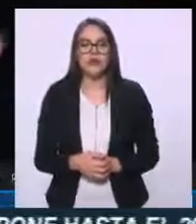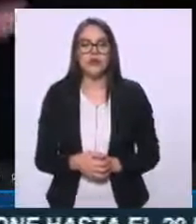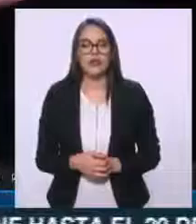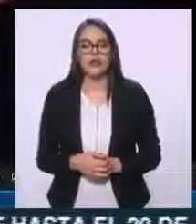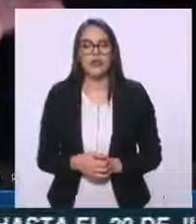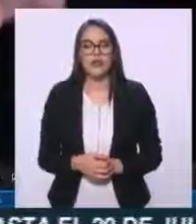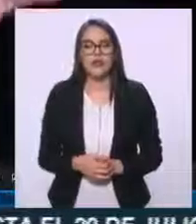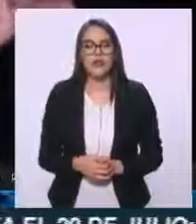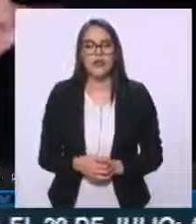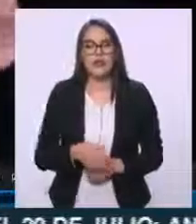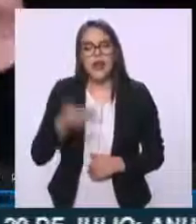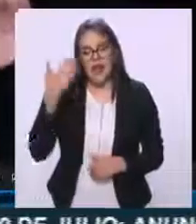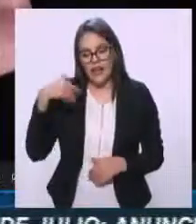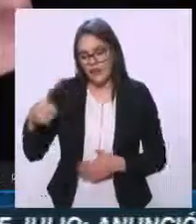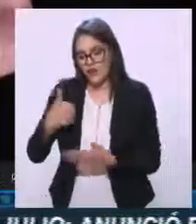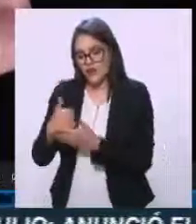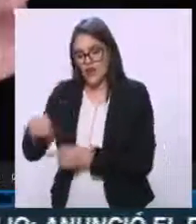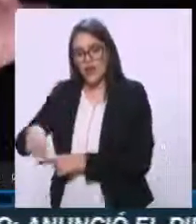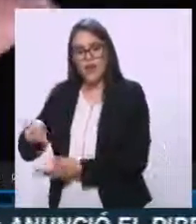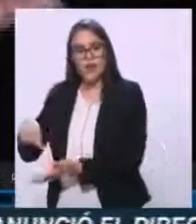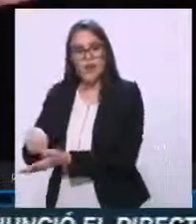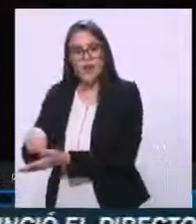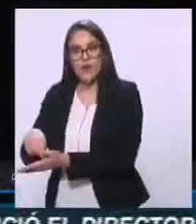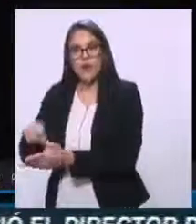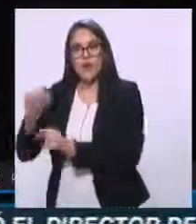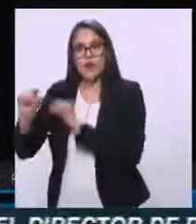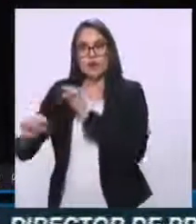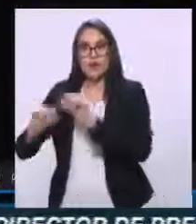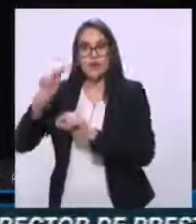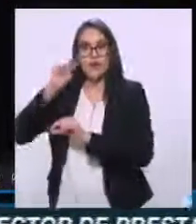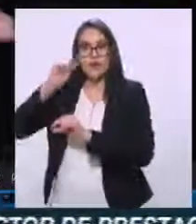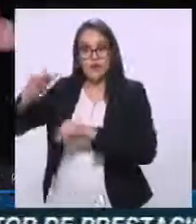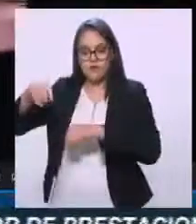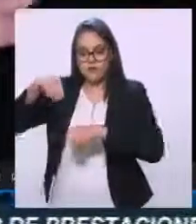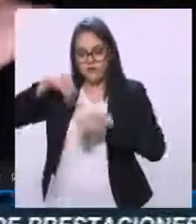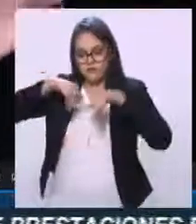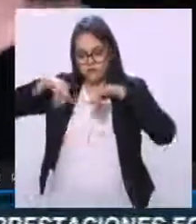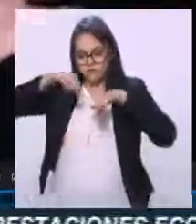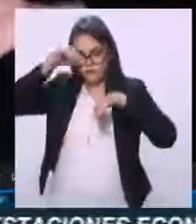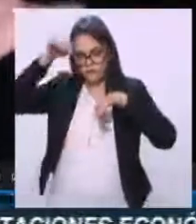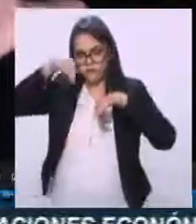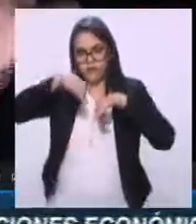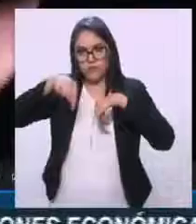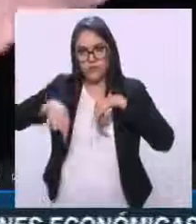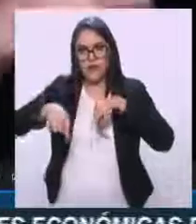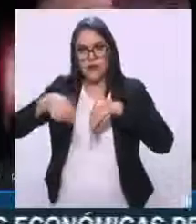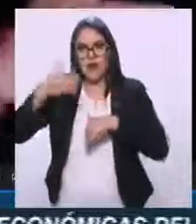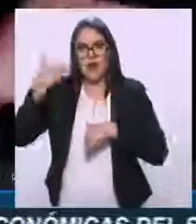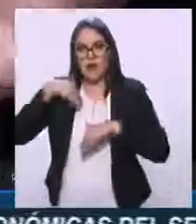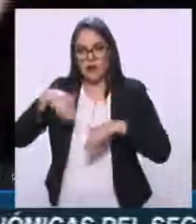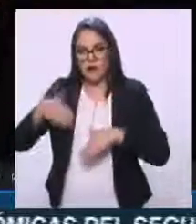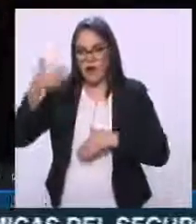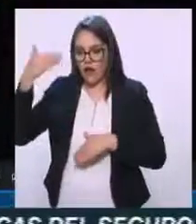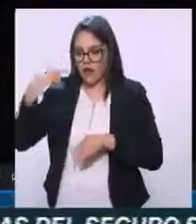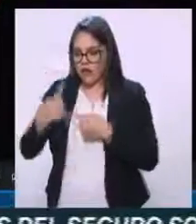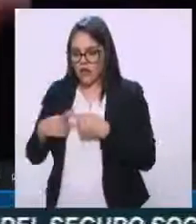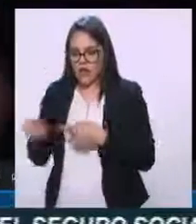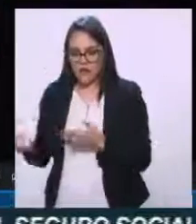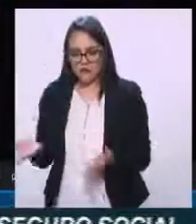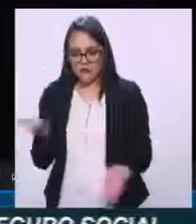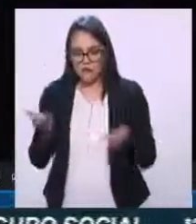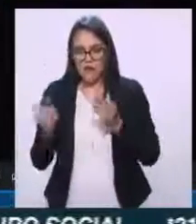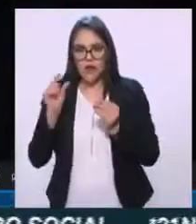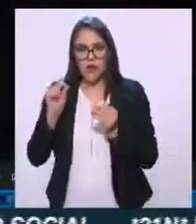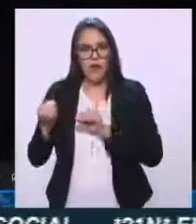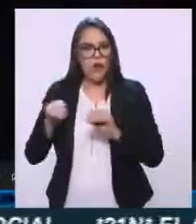que estaban ahí en las ciudades se desplazaron desde el satélite, se puede ver cómo ya no estaban 15 centímetros antes. Es un pequeño